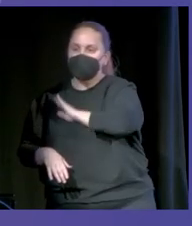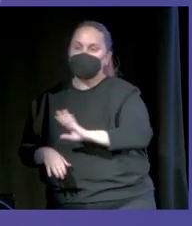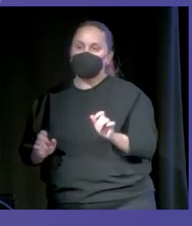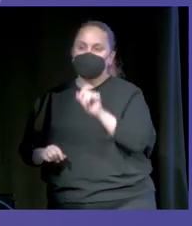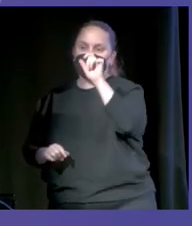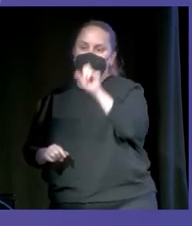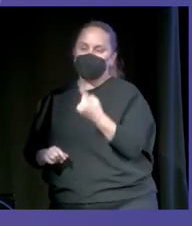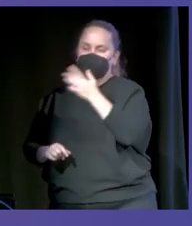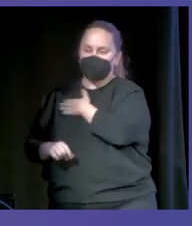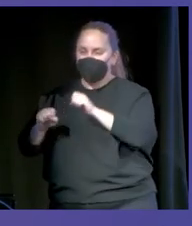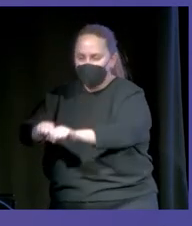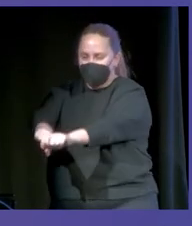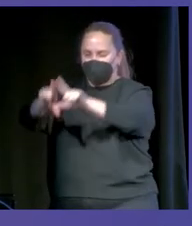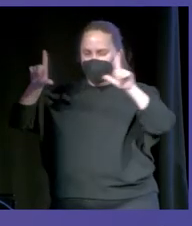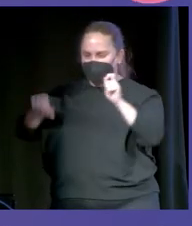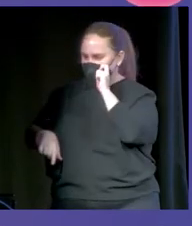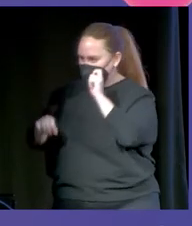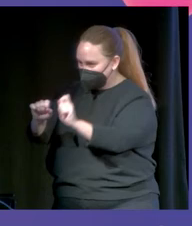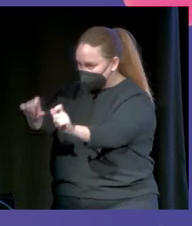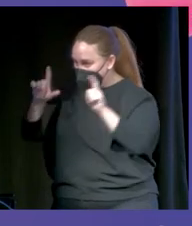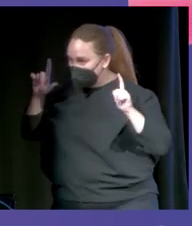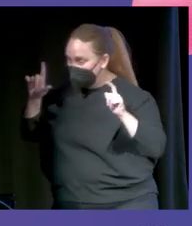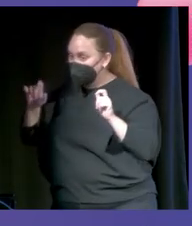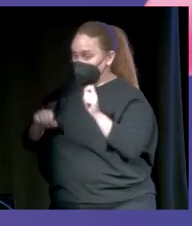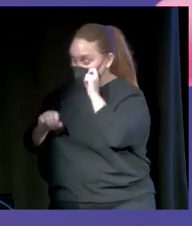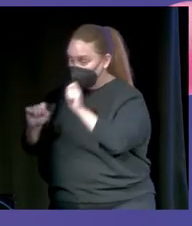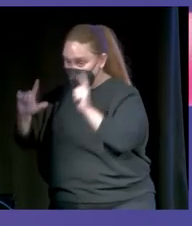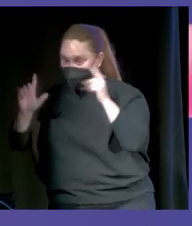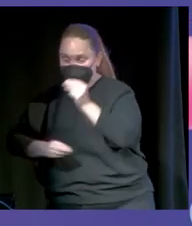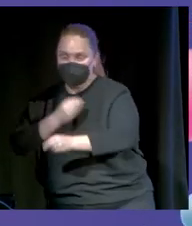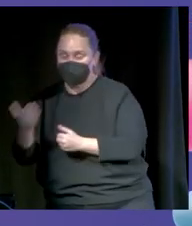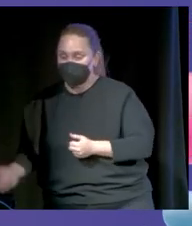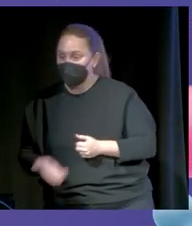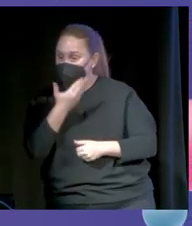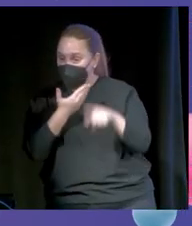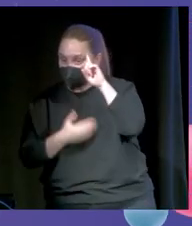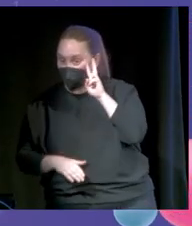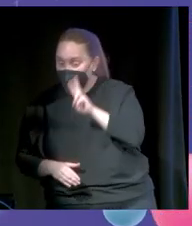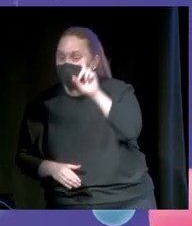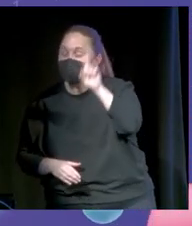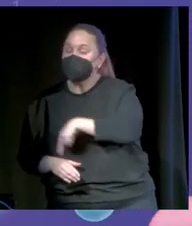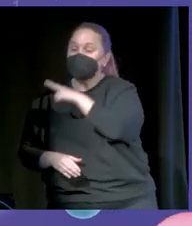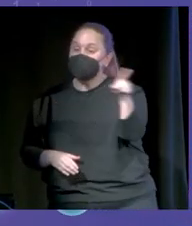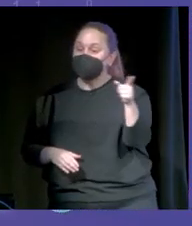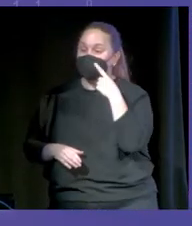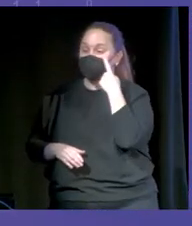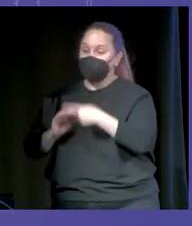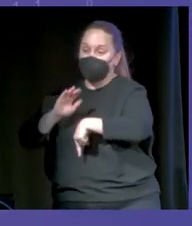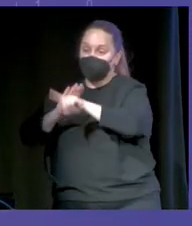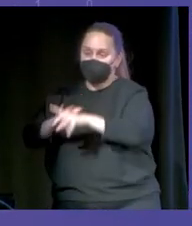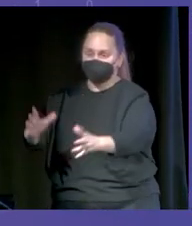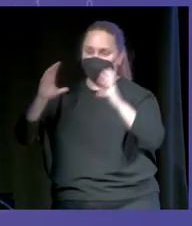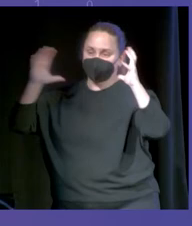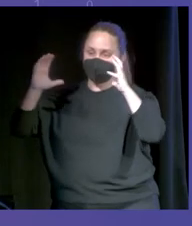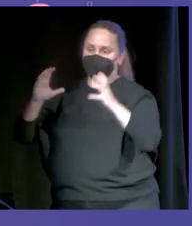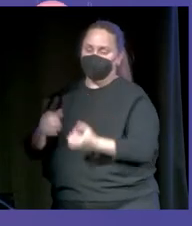alguien que le dio por ampliar la imagen. Y ampliaron la imagen y resultó, no sé si se ve, que yo dibujé cuatro pollas como cuatro soles en el